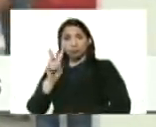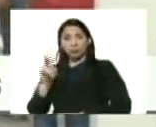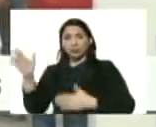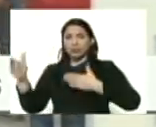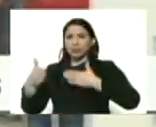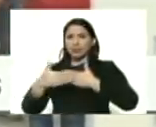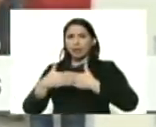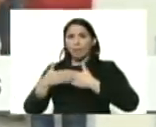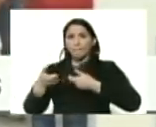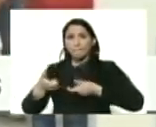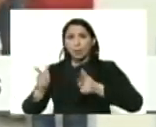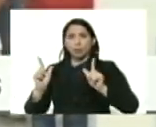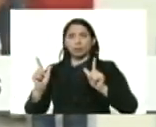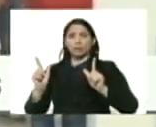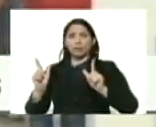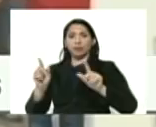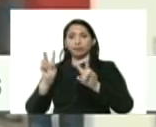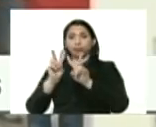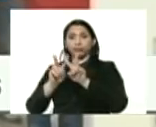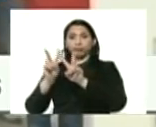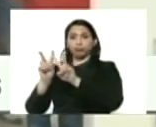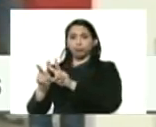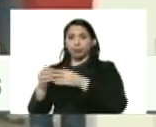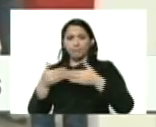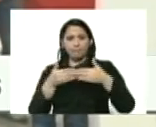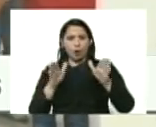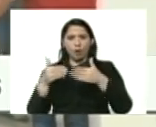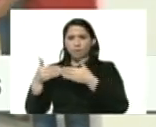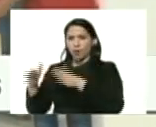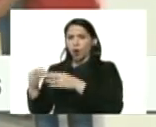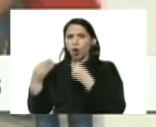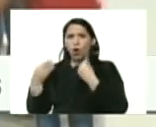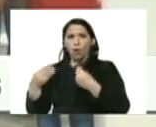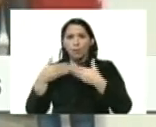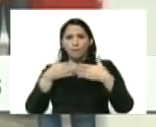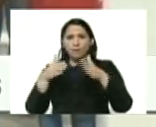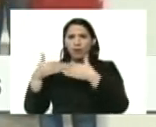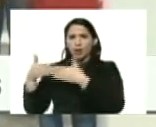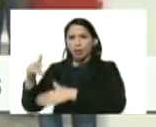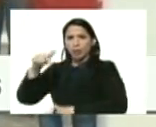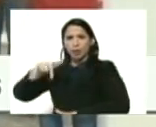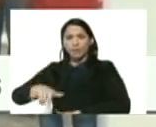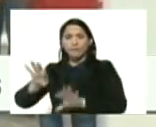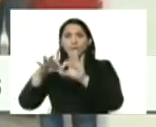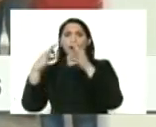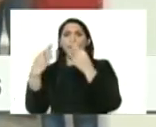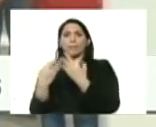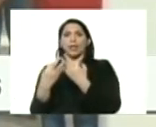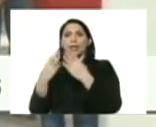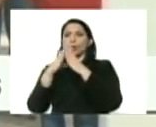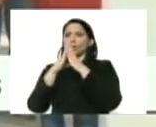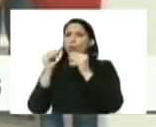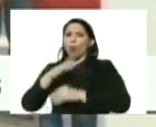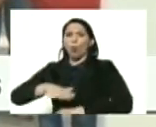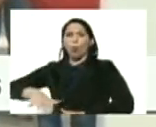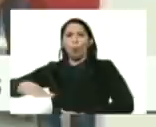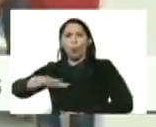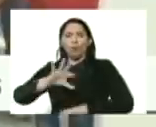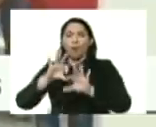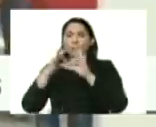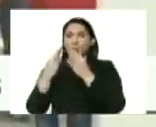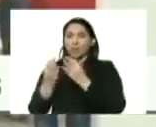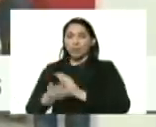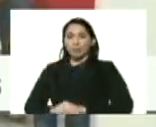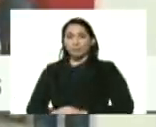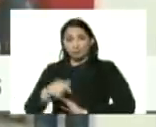la posibilidad y que la gran misión vivienda Venezuela abrió la puerta como la está abriendo aquí a esta familia y a todo el resto de todas las familias